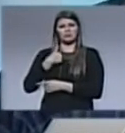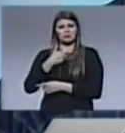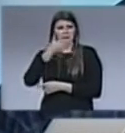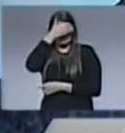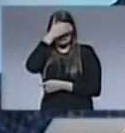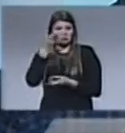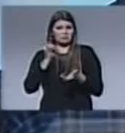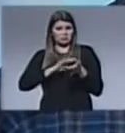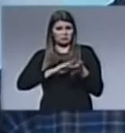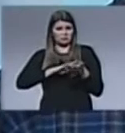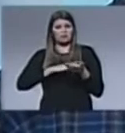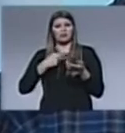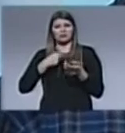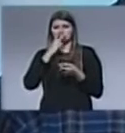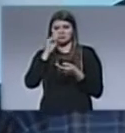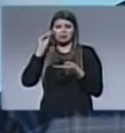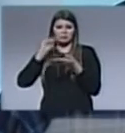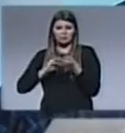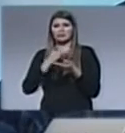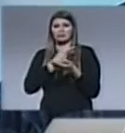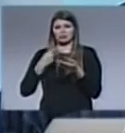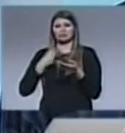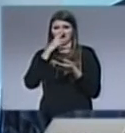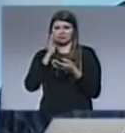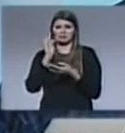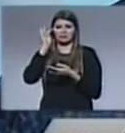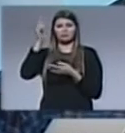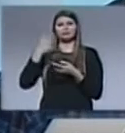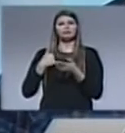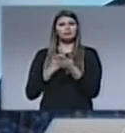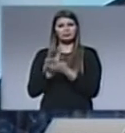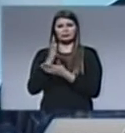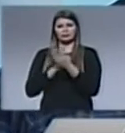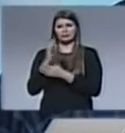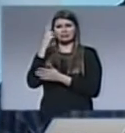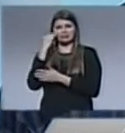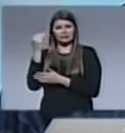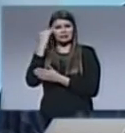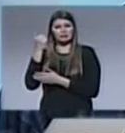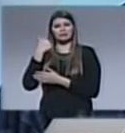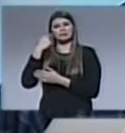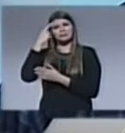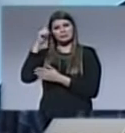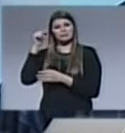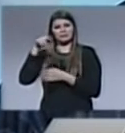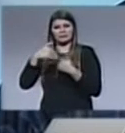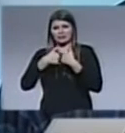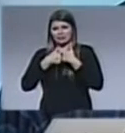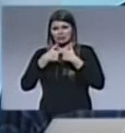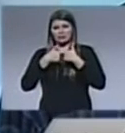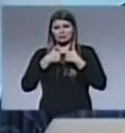cristiano escribí, quiero ser un pastor. No sé por qué, y siempre había algo que me llevaba a ese sentir.